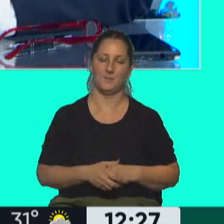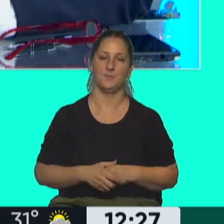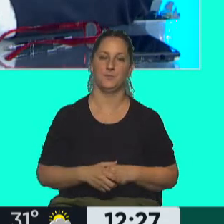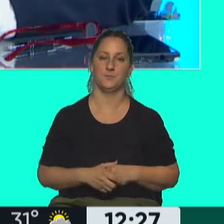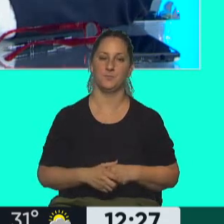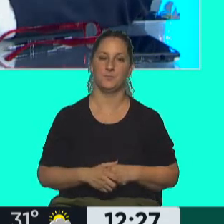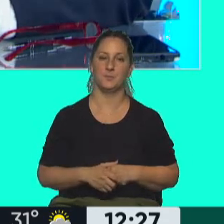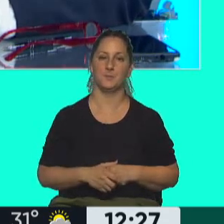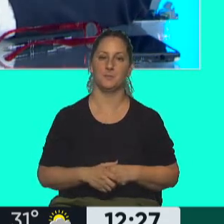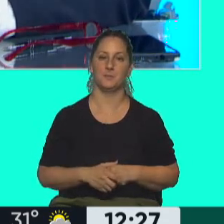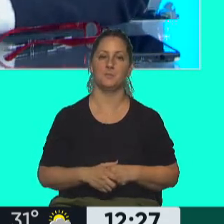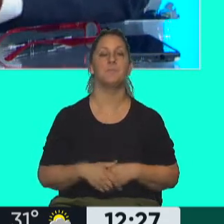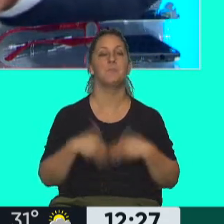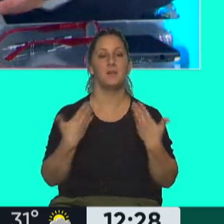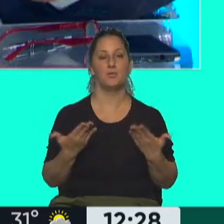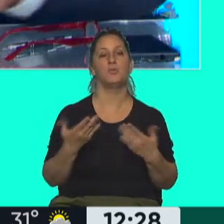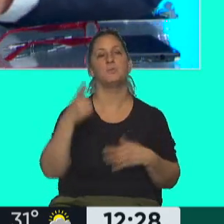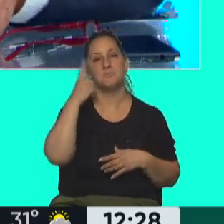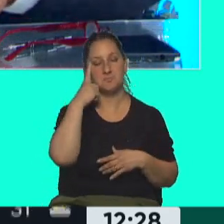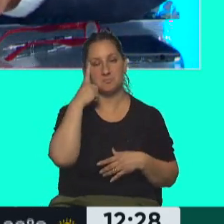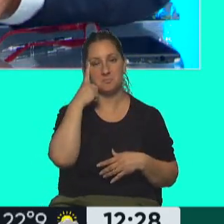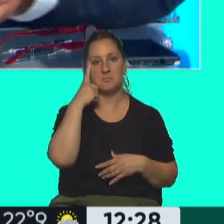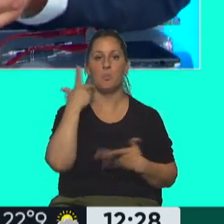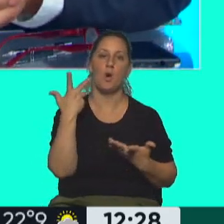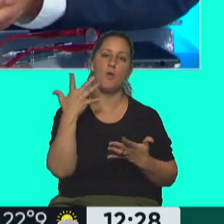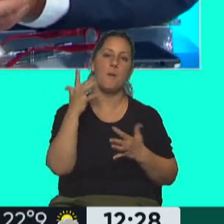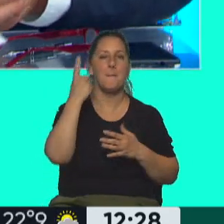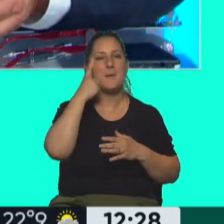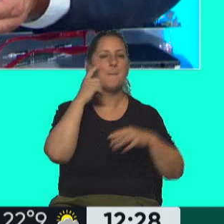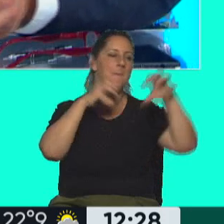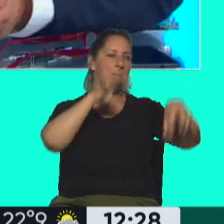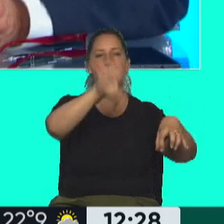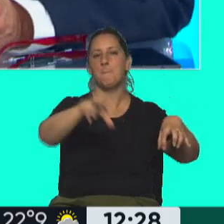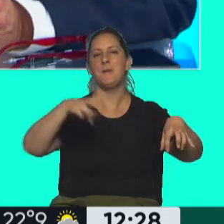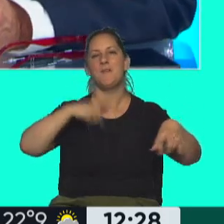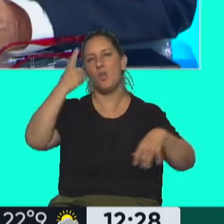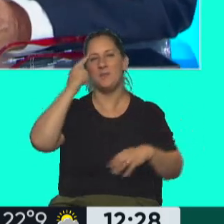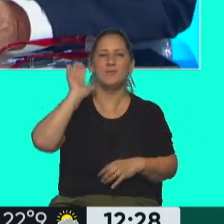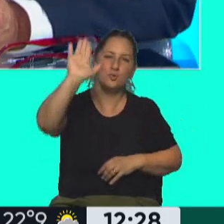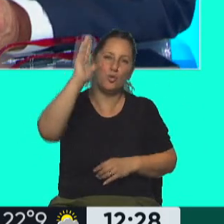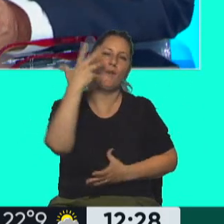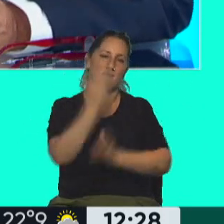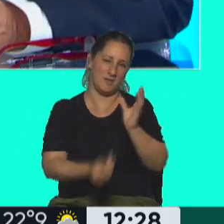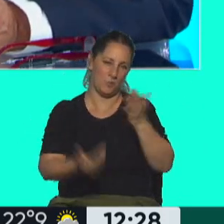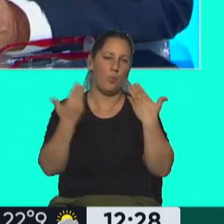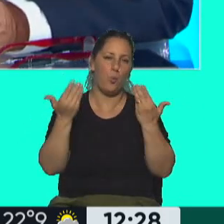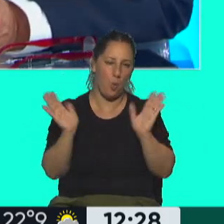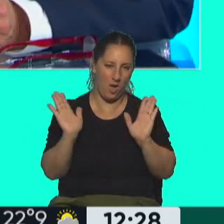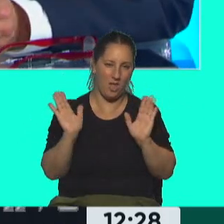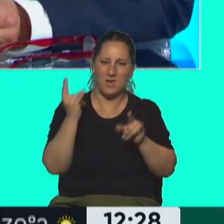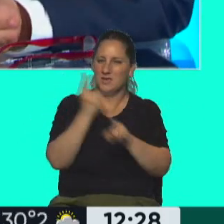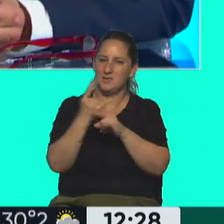punto. Digo, por un lado podríamos decir, bueno, son proyecciones privadas, le pueden pifiar y históricamente